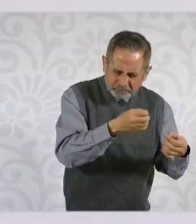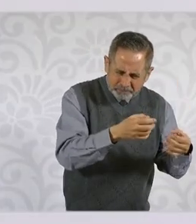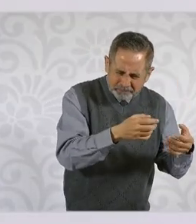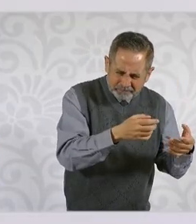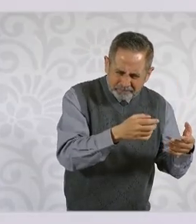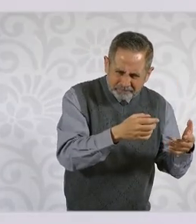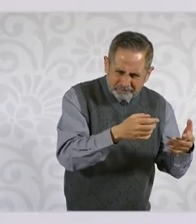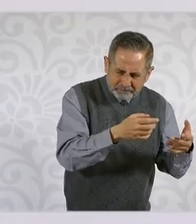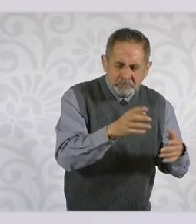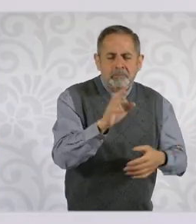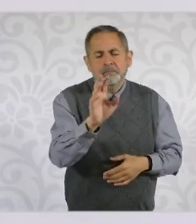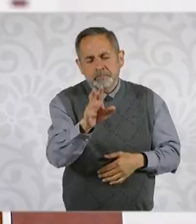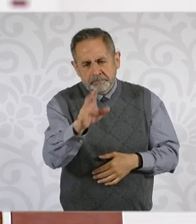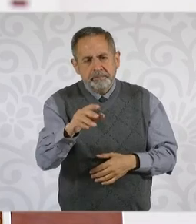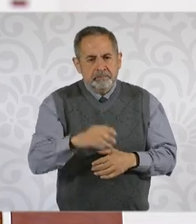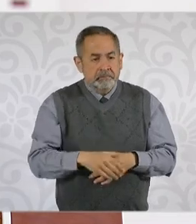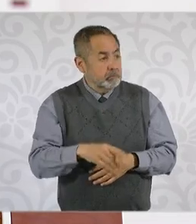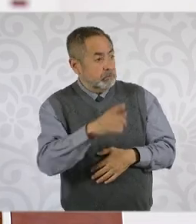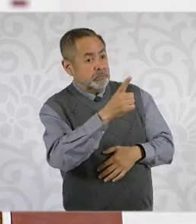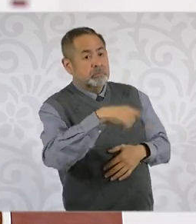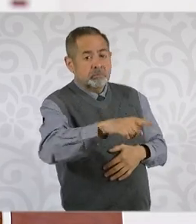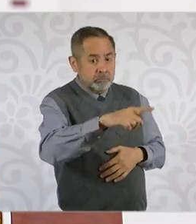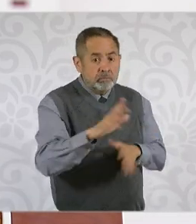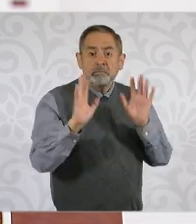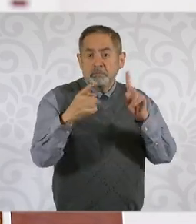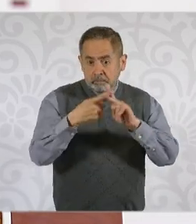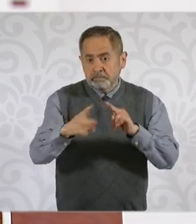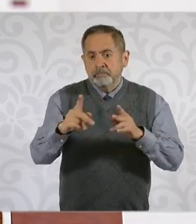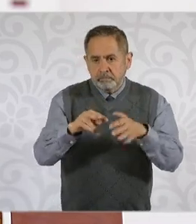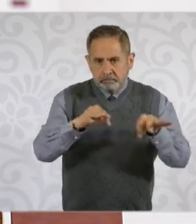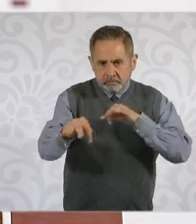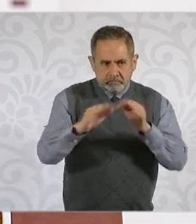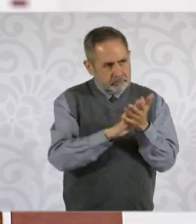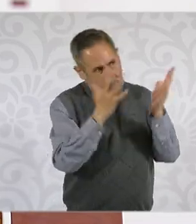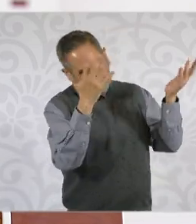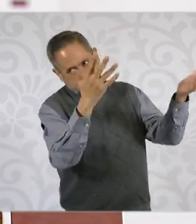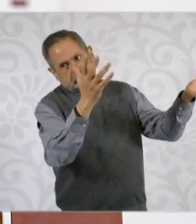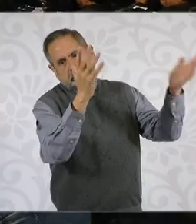que por cierto ya decidieron regresar a trabajar. Un aplauso.